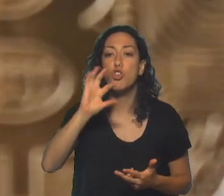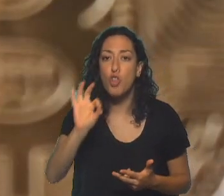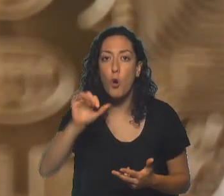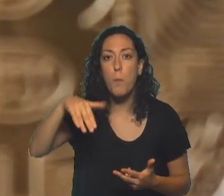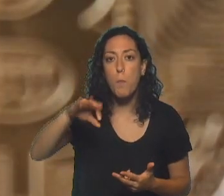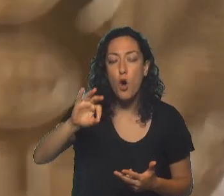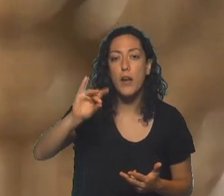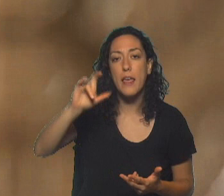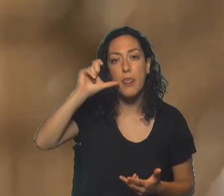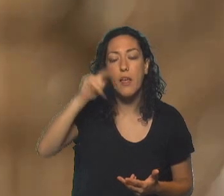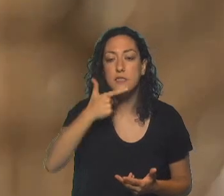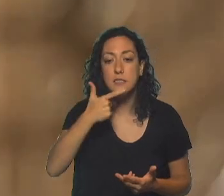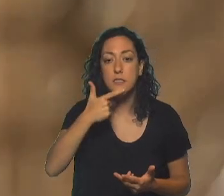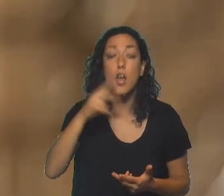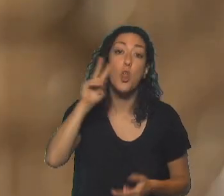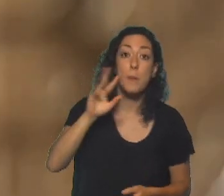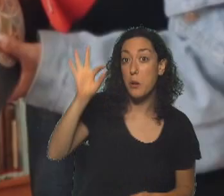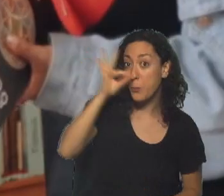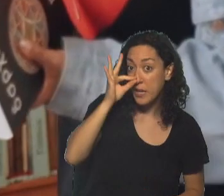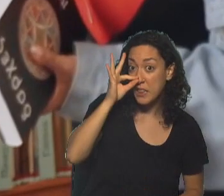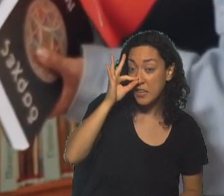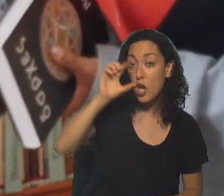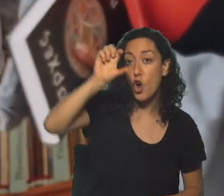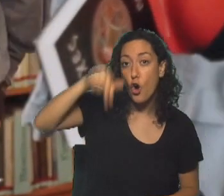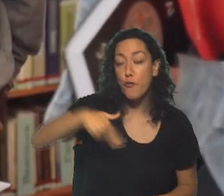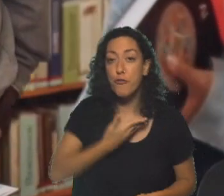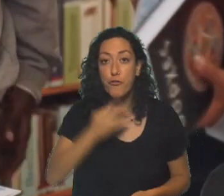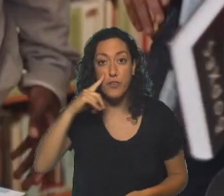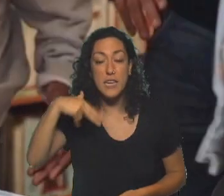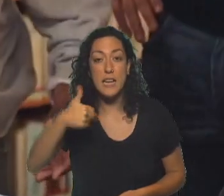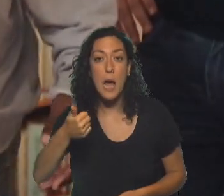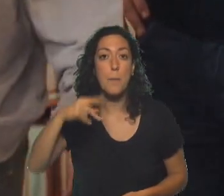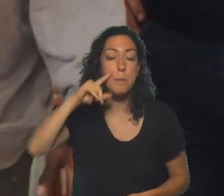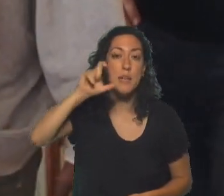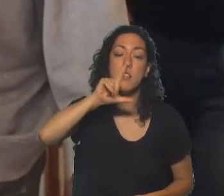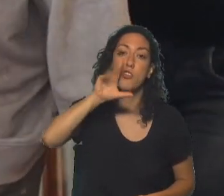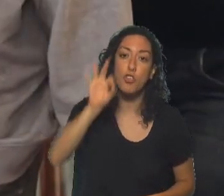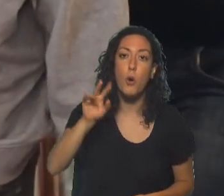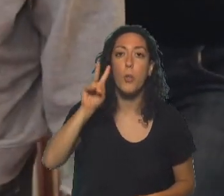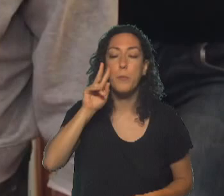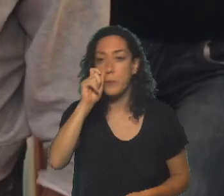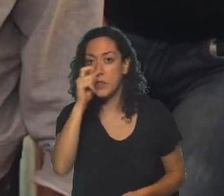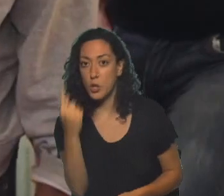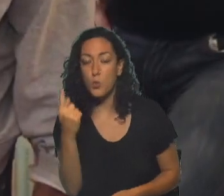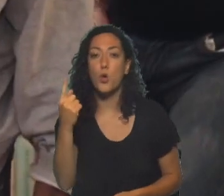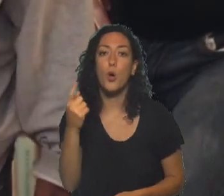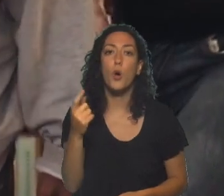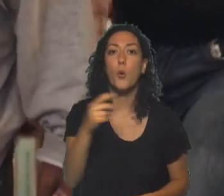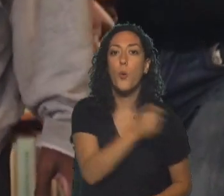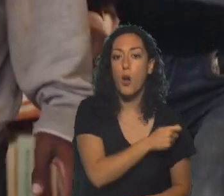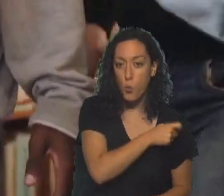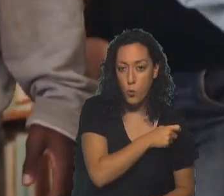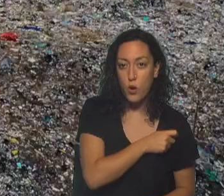Criptomonedas. De hecho, la del 2020 fue confinamiento y la del 2021 fue vacuna. Es la primera palabra, después de tres años, que